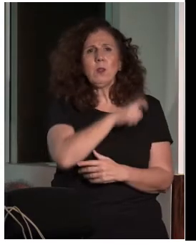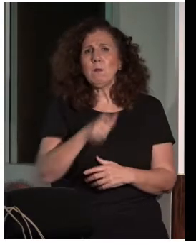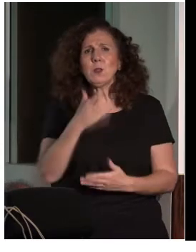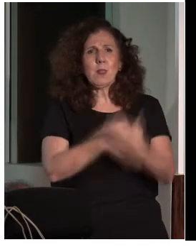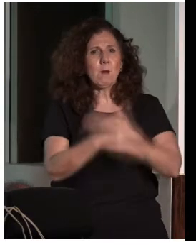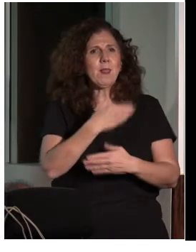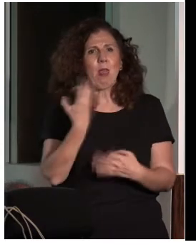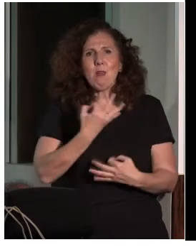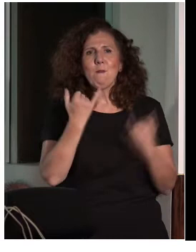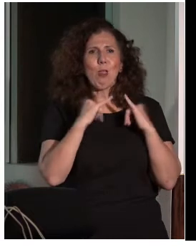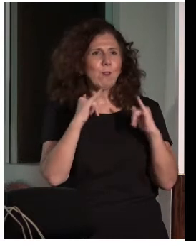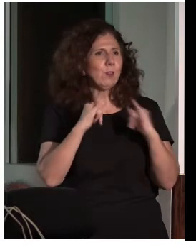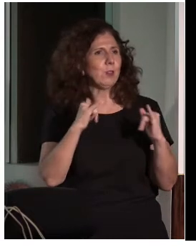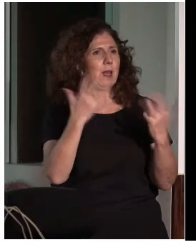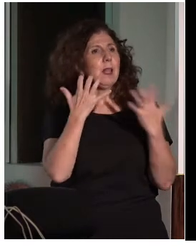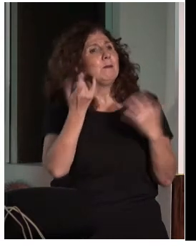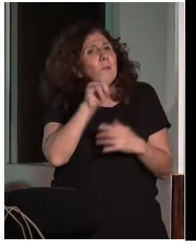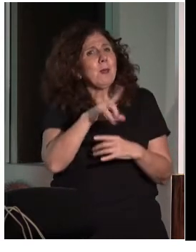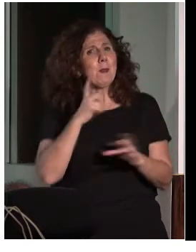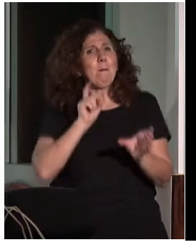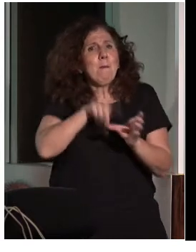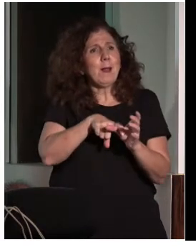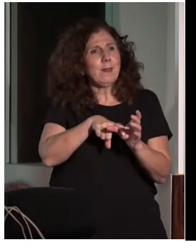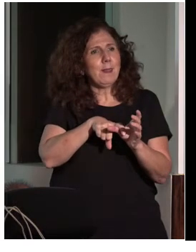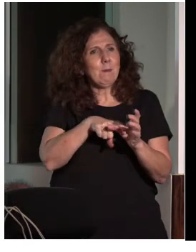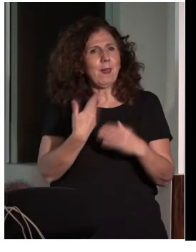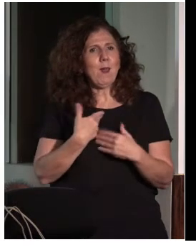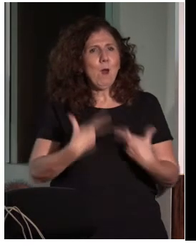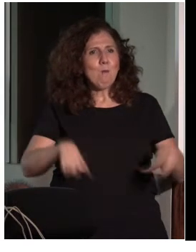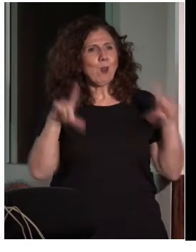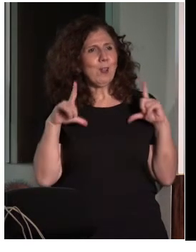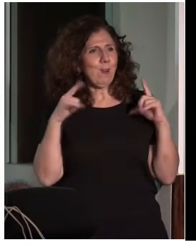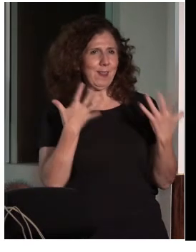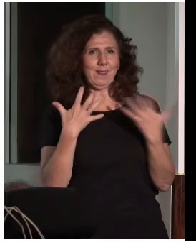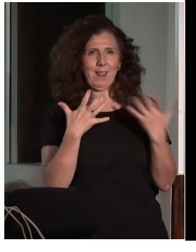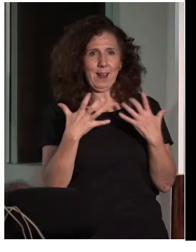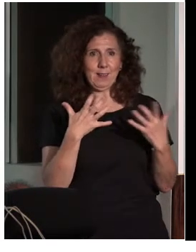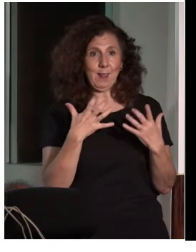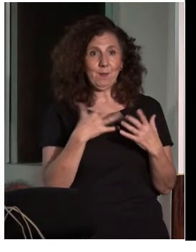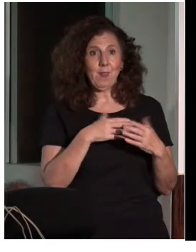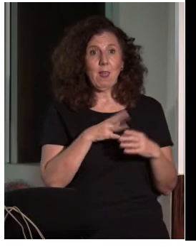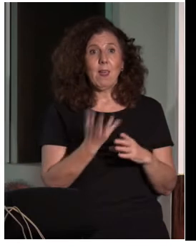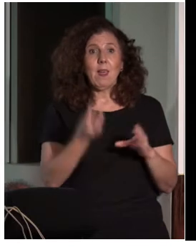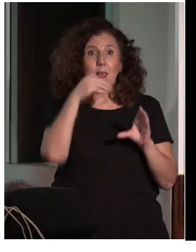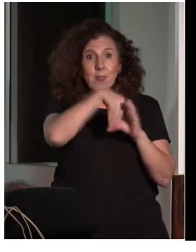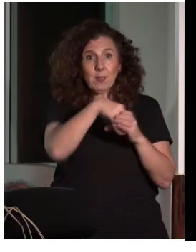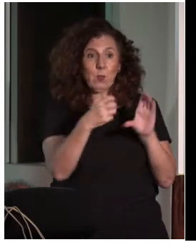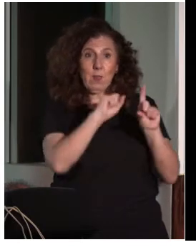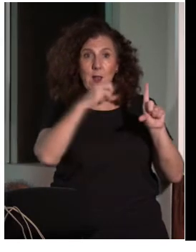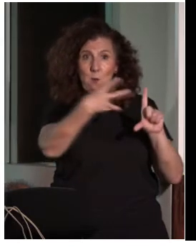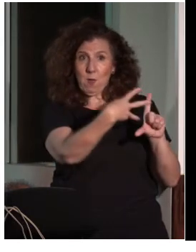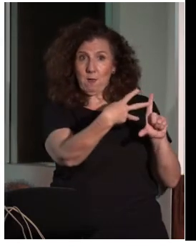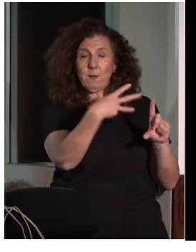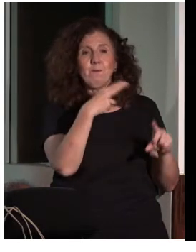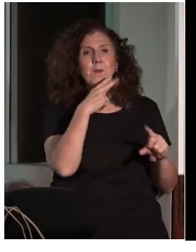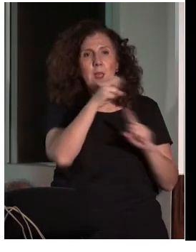disfrutar del arte, pero también ser ejecutoras de ese arte. Entonces, dentro de esa página web tenemos la Bienal, como he dicho, una pequeña sala